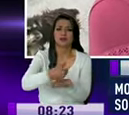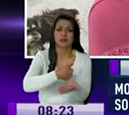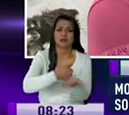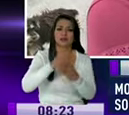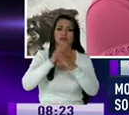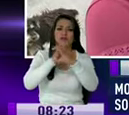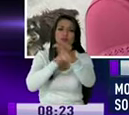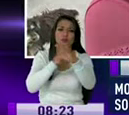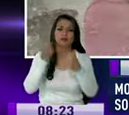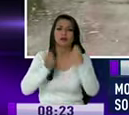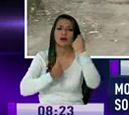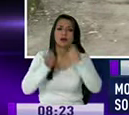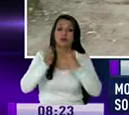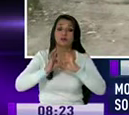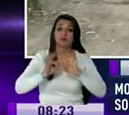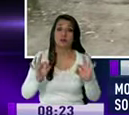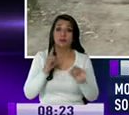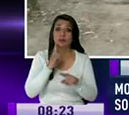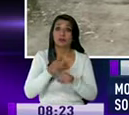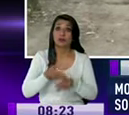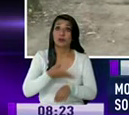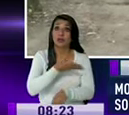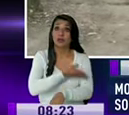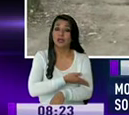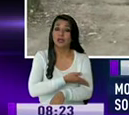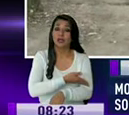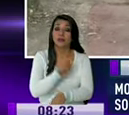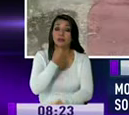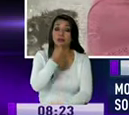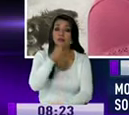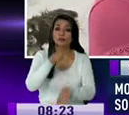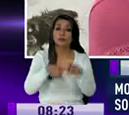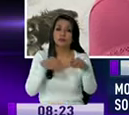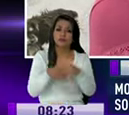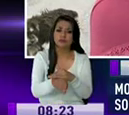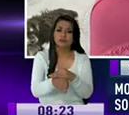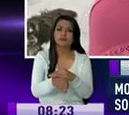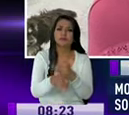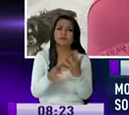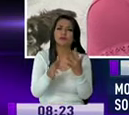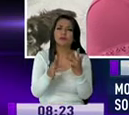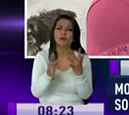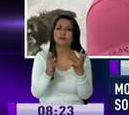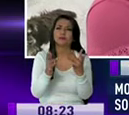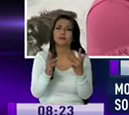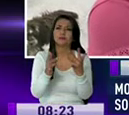transporte veíamos recién un caso que no pudo ingresar tampoco una